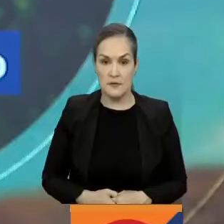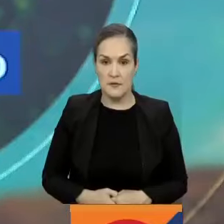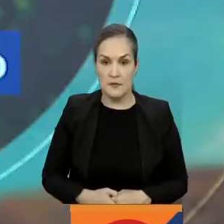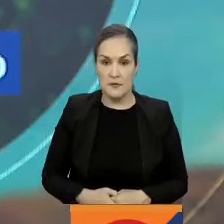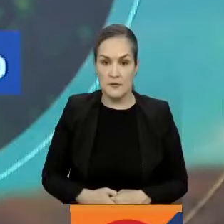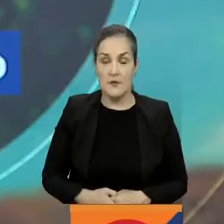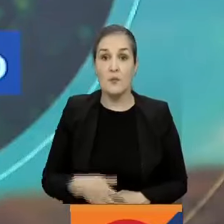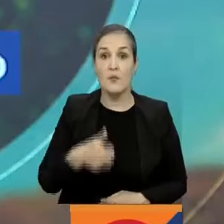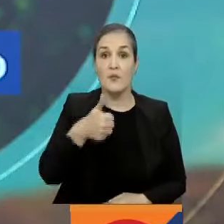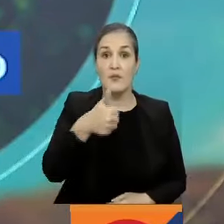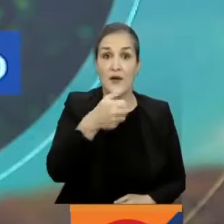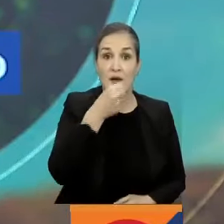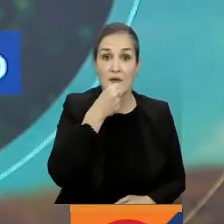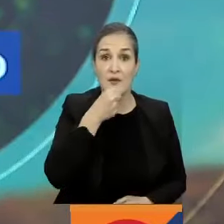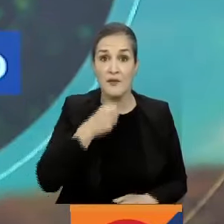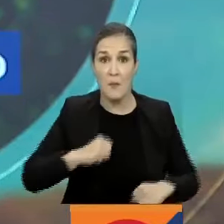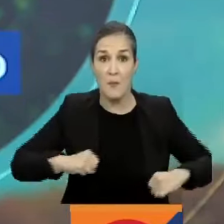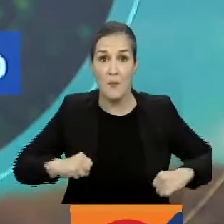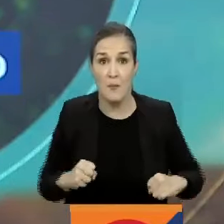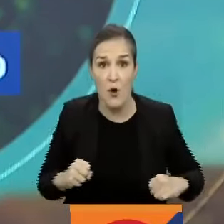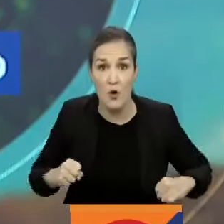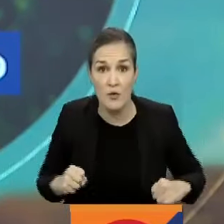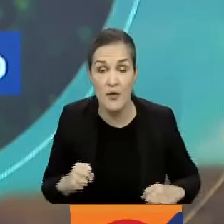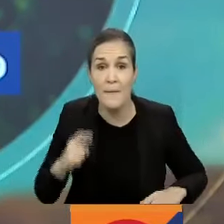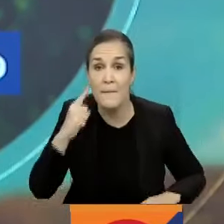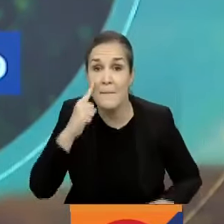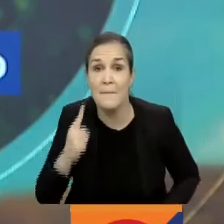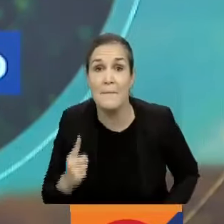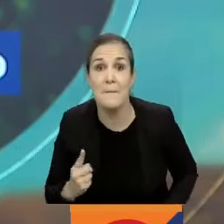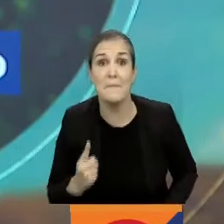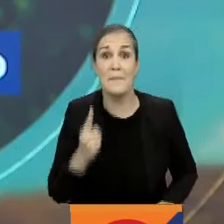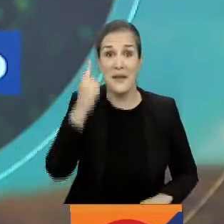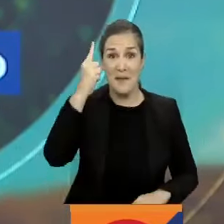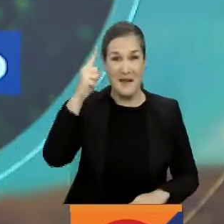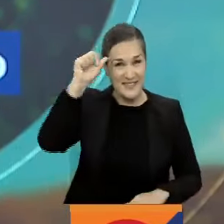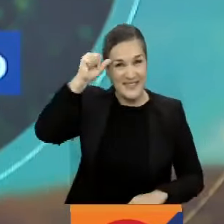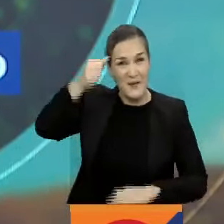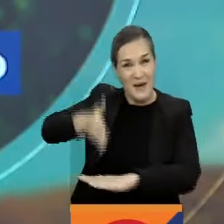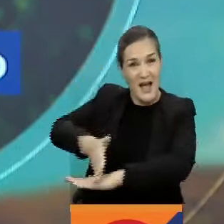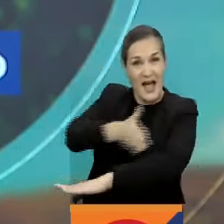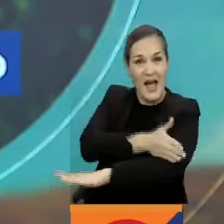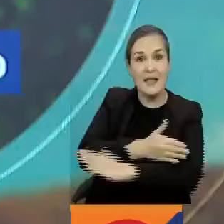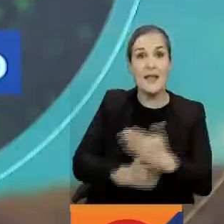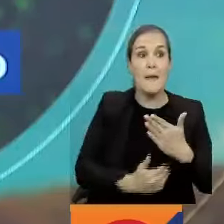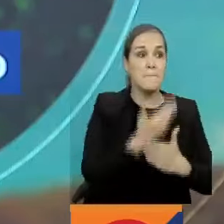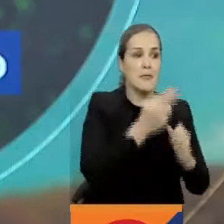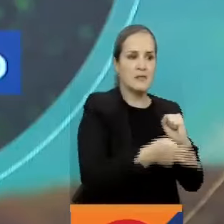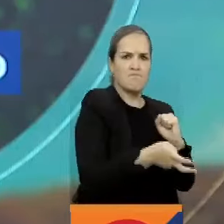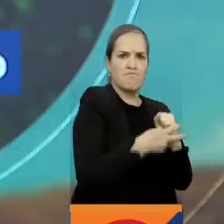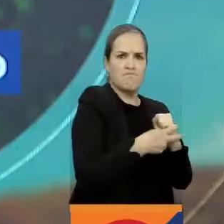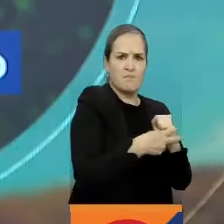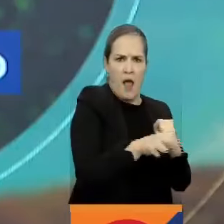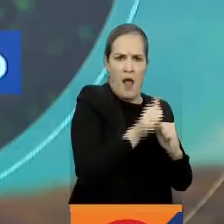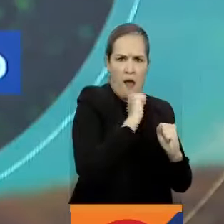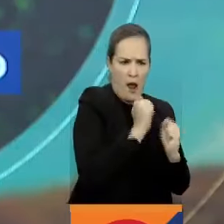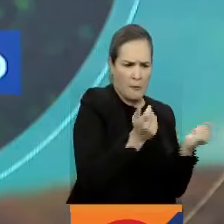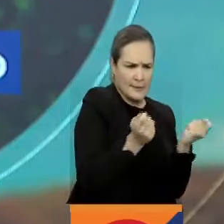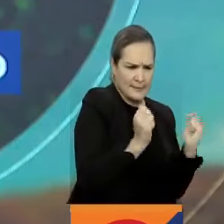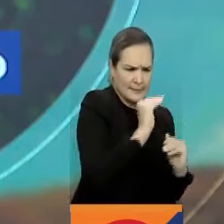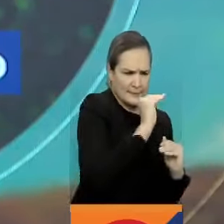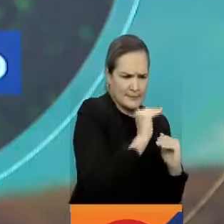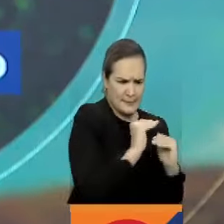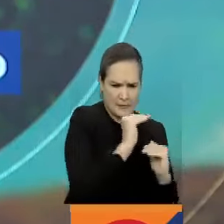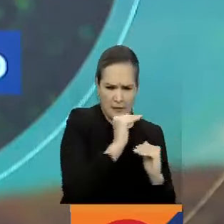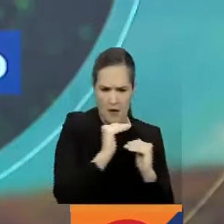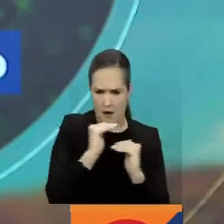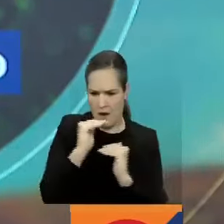Buenas noticias para la capital del país. Por primera vez, desde que se inició el racionamiento, hubo un consumo por debajo de la meta de los 15 metros